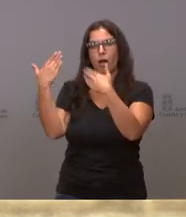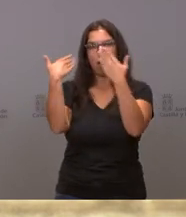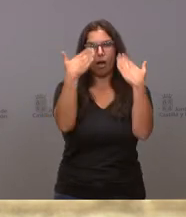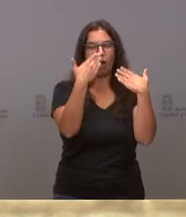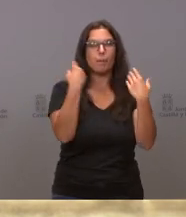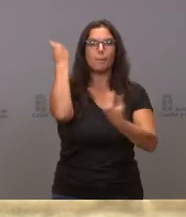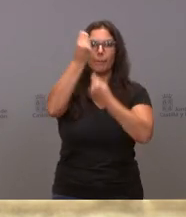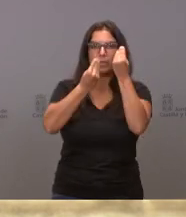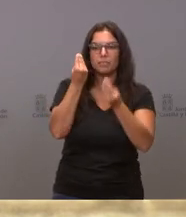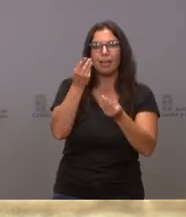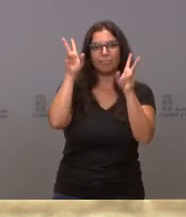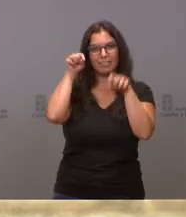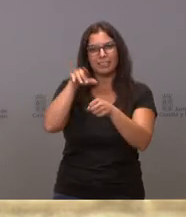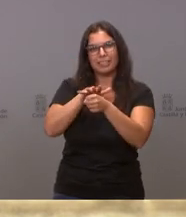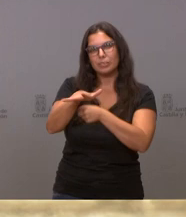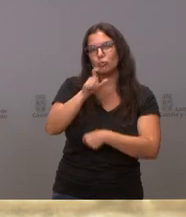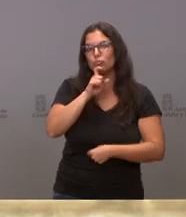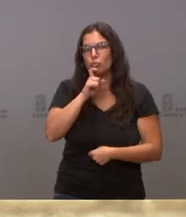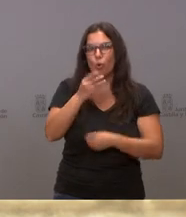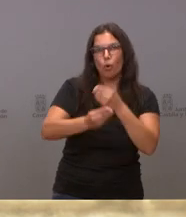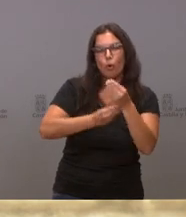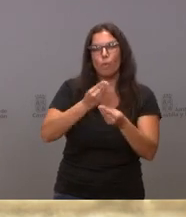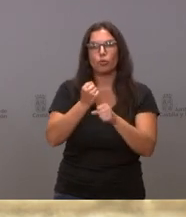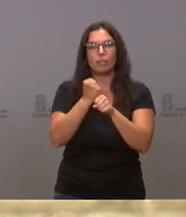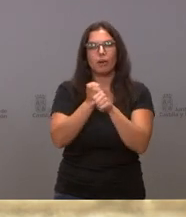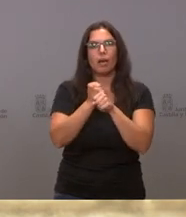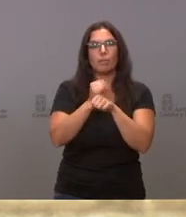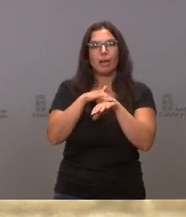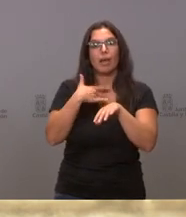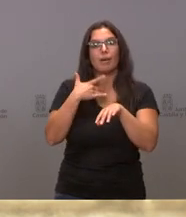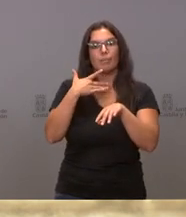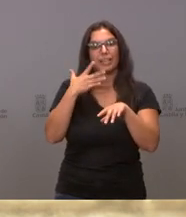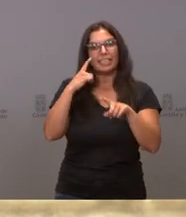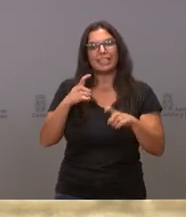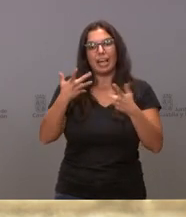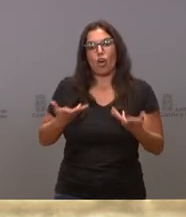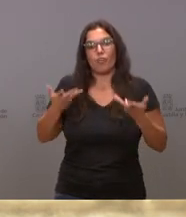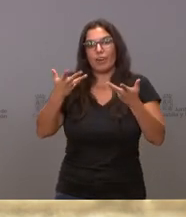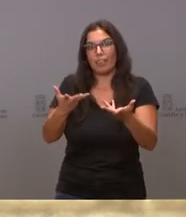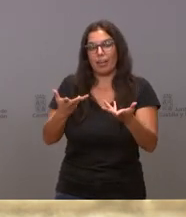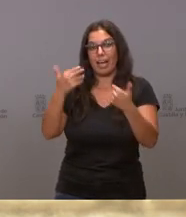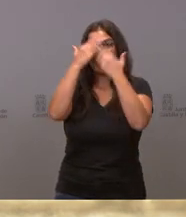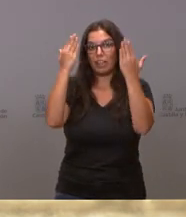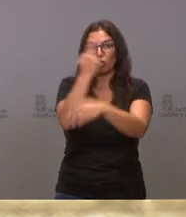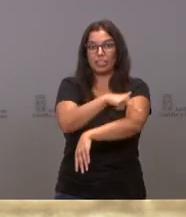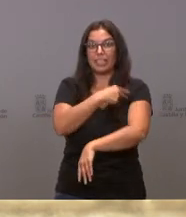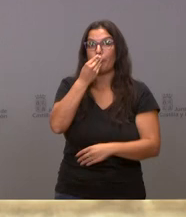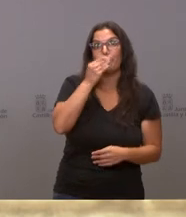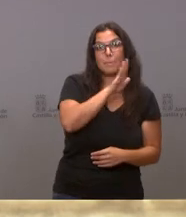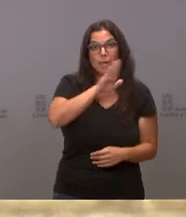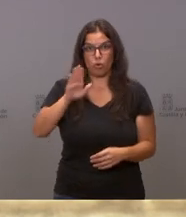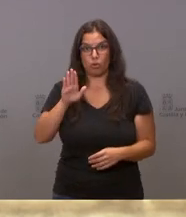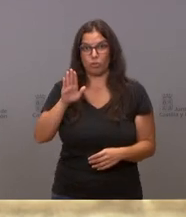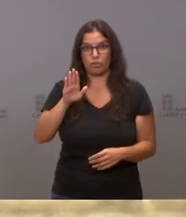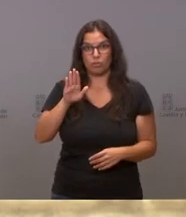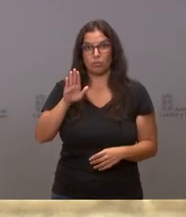este ámbito y para trabajar y dar la mejor prestación sanitaria, como decía antes, para garantizar